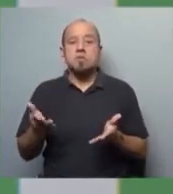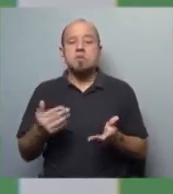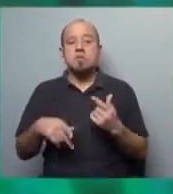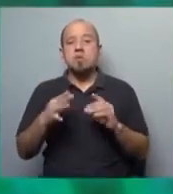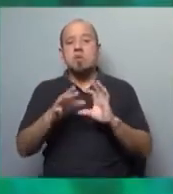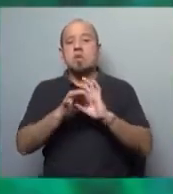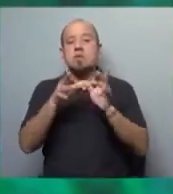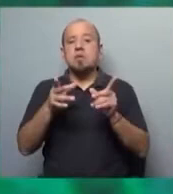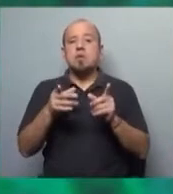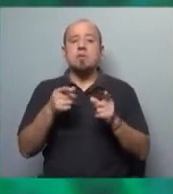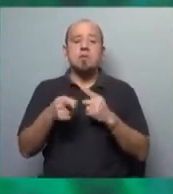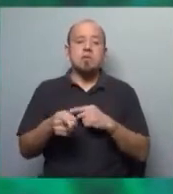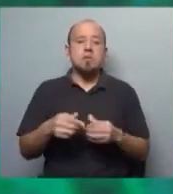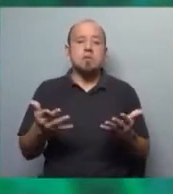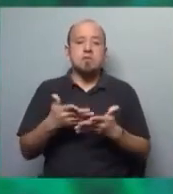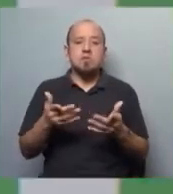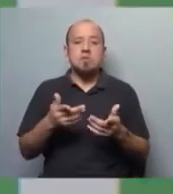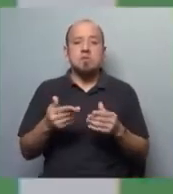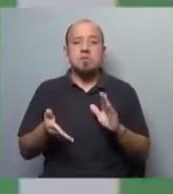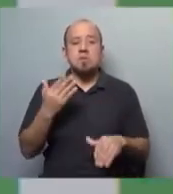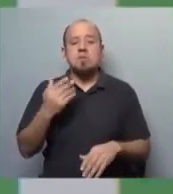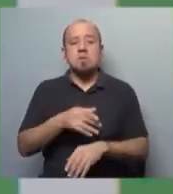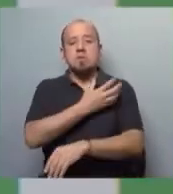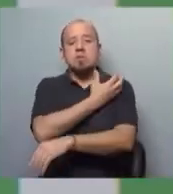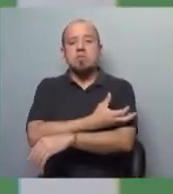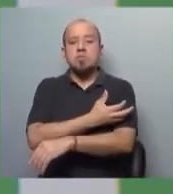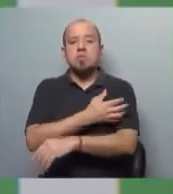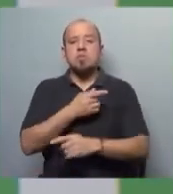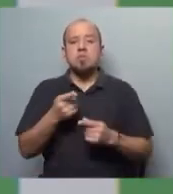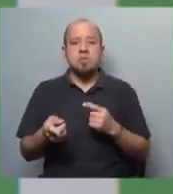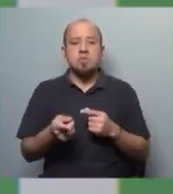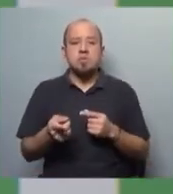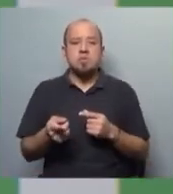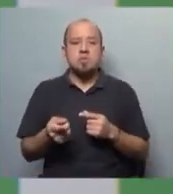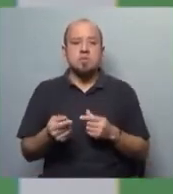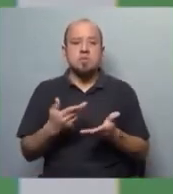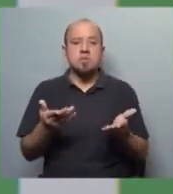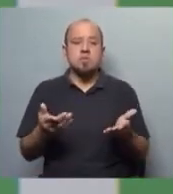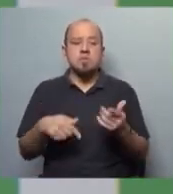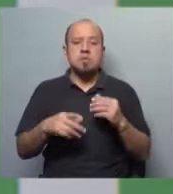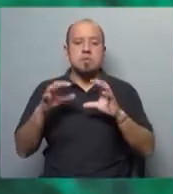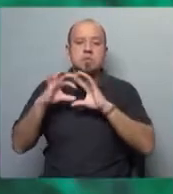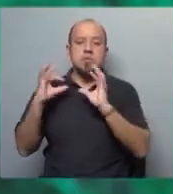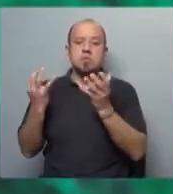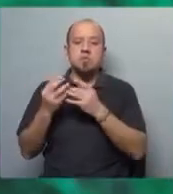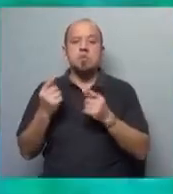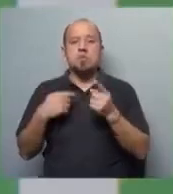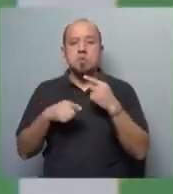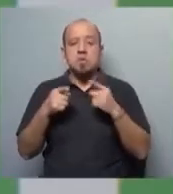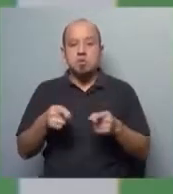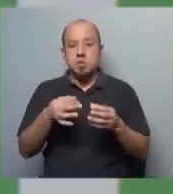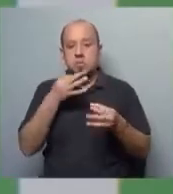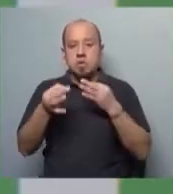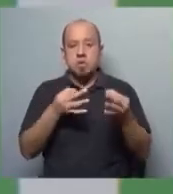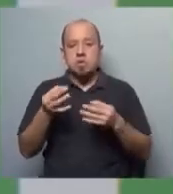la libertad se convirtió ahora en el país más miserable en términos de la región y del mundo. Entonces, eso explica